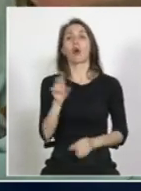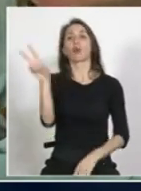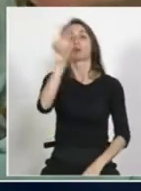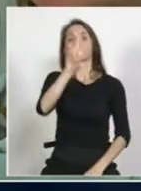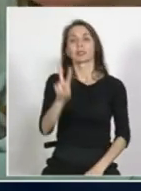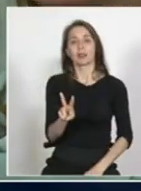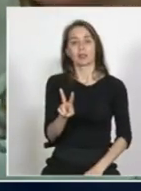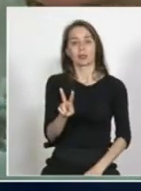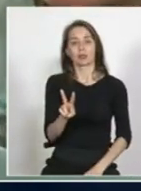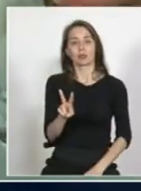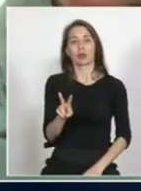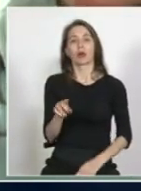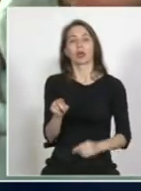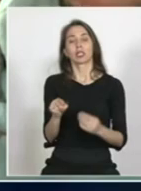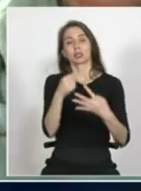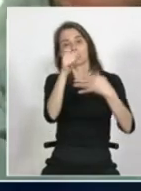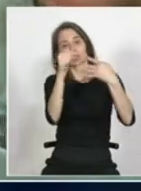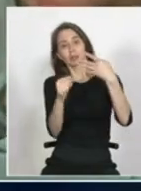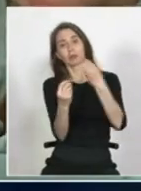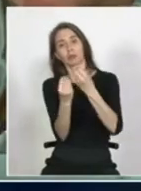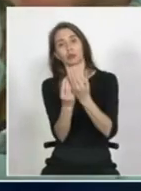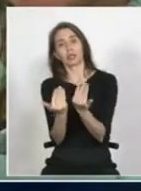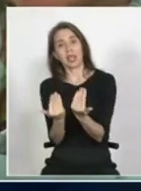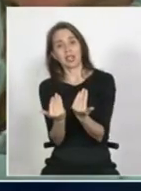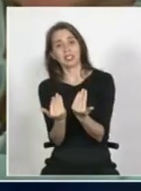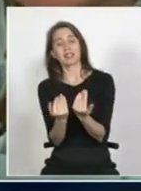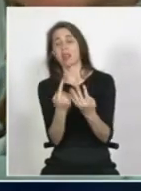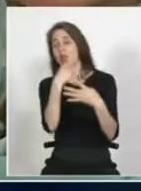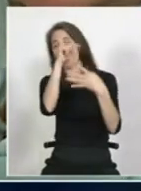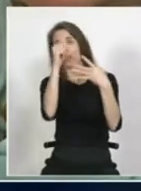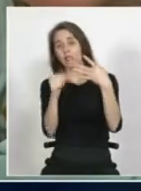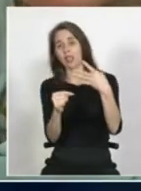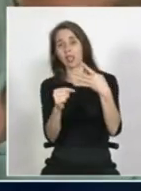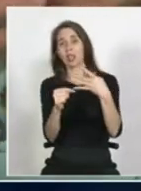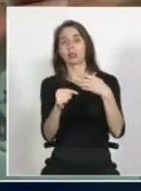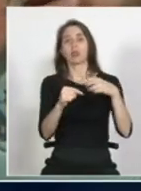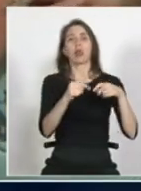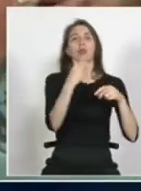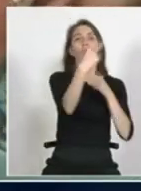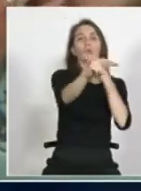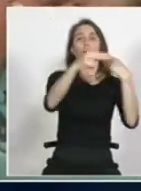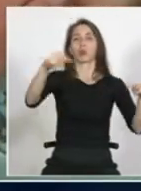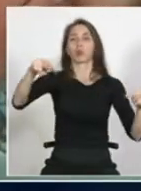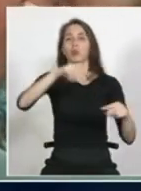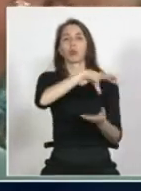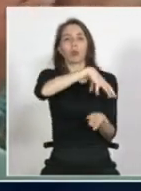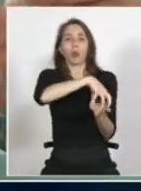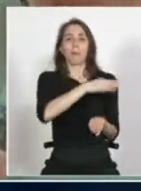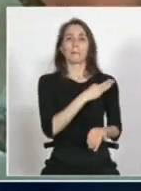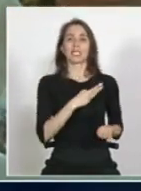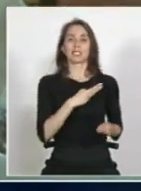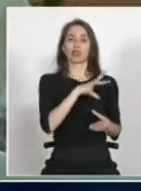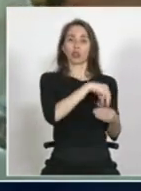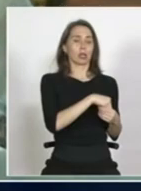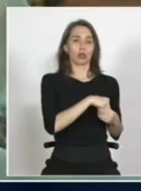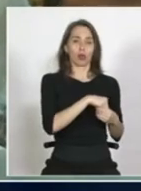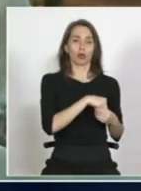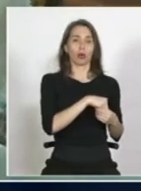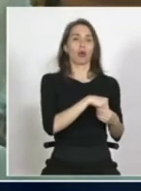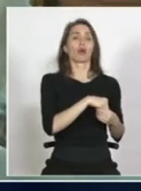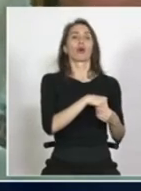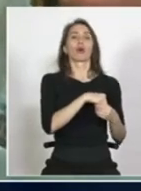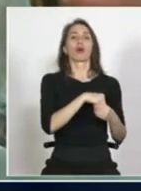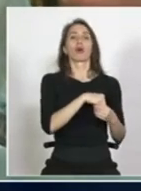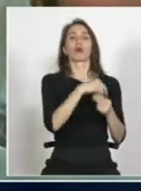de todas estas necesidades centralizadas también fuera del ministerio del interior sino solo de otro